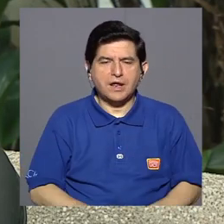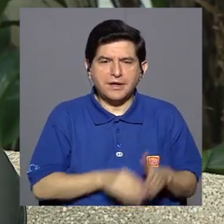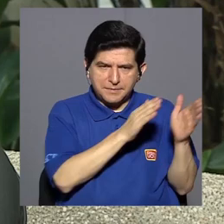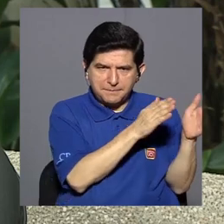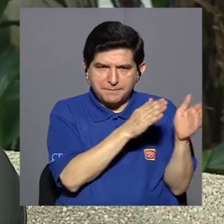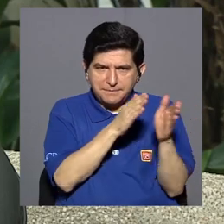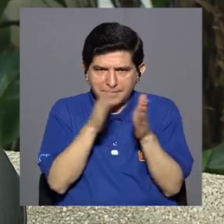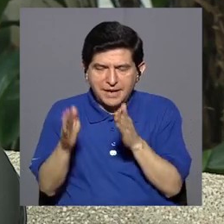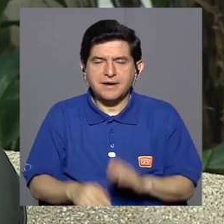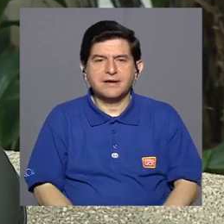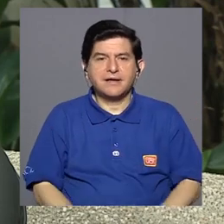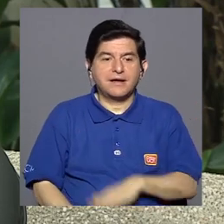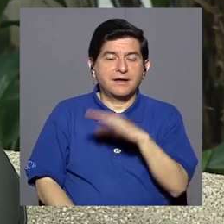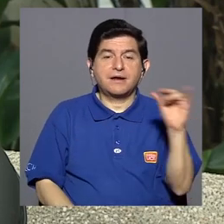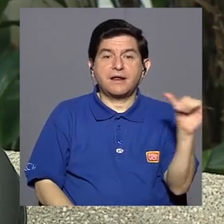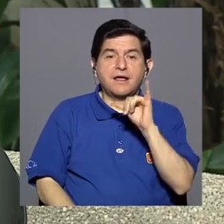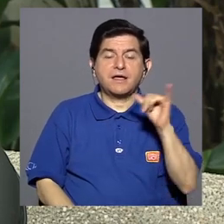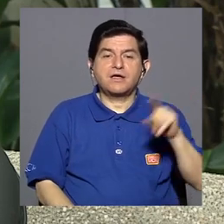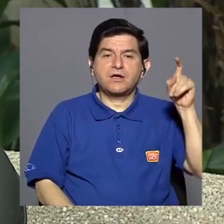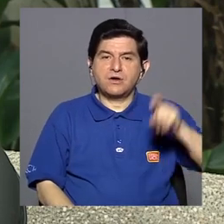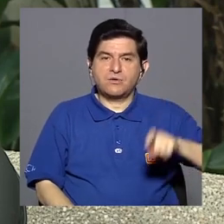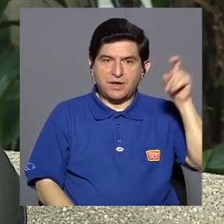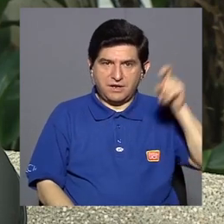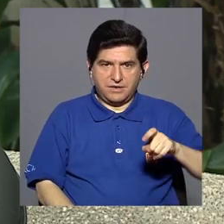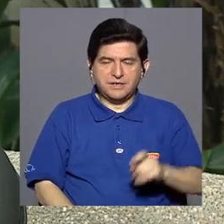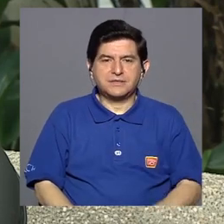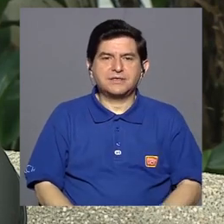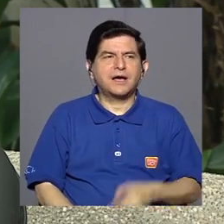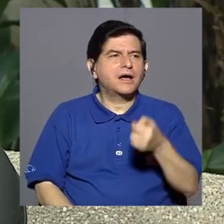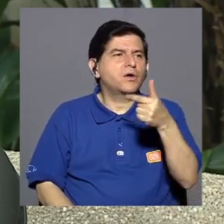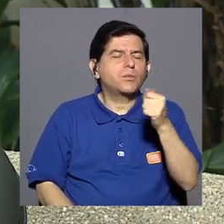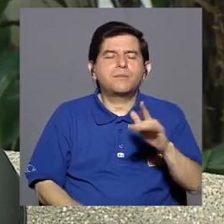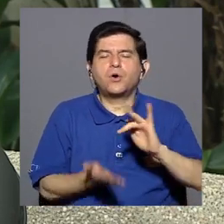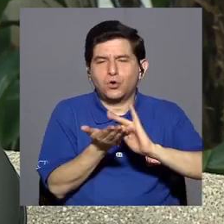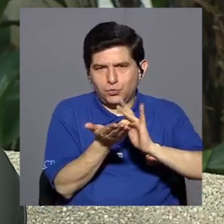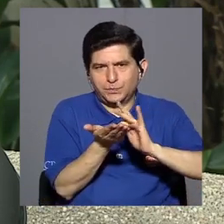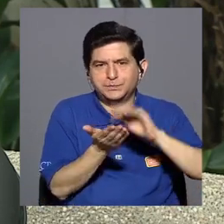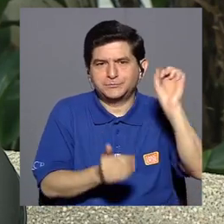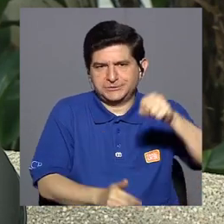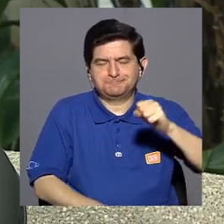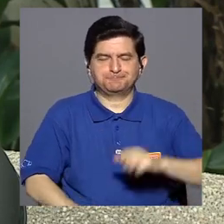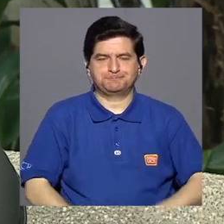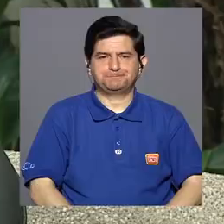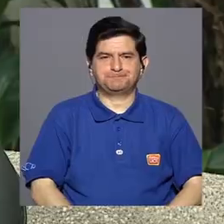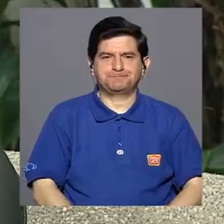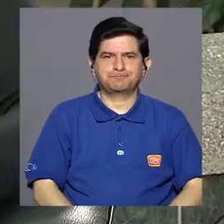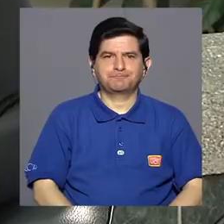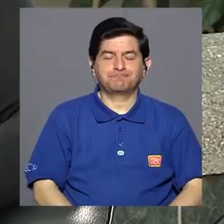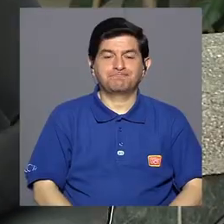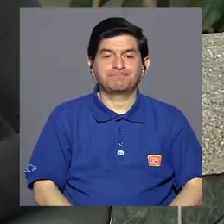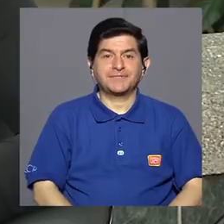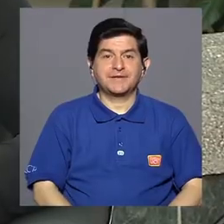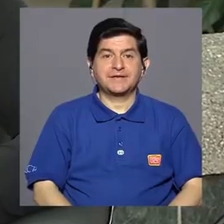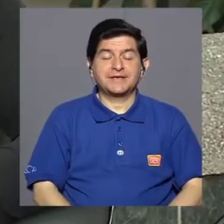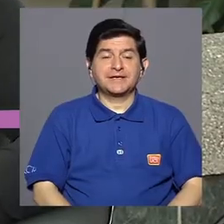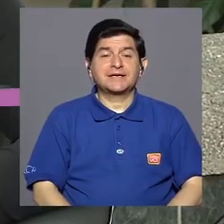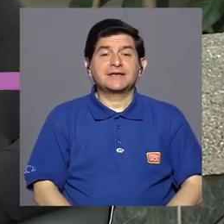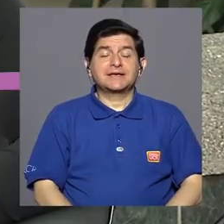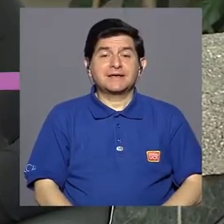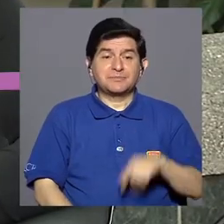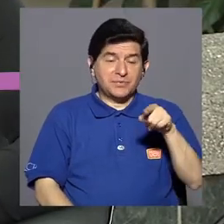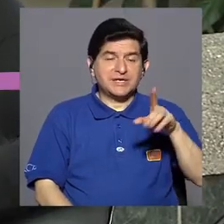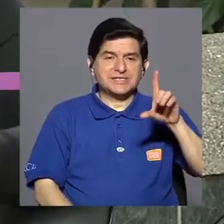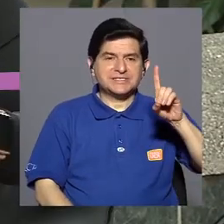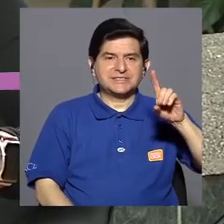organizarlas y por supuesto que también necesitó un poquito de medicamento. Doctora, definitivamente la